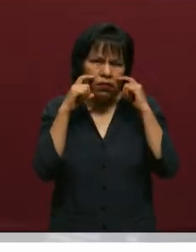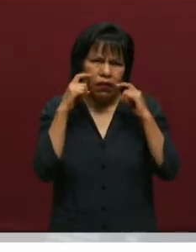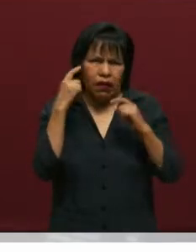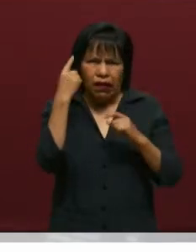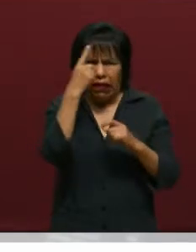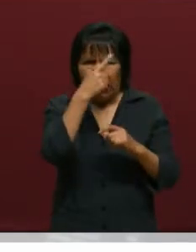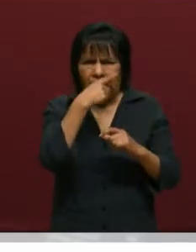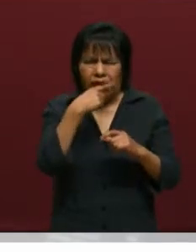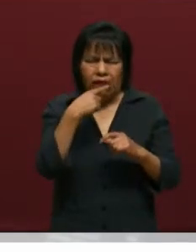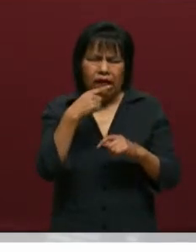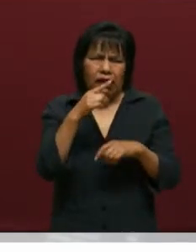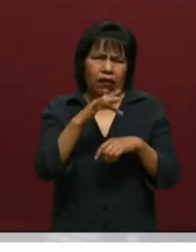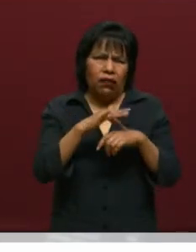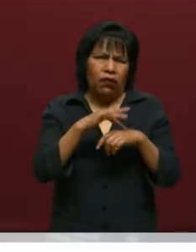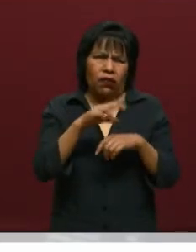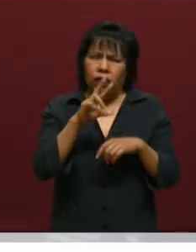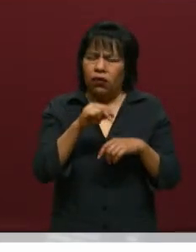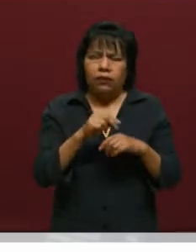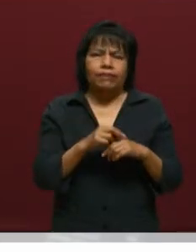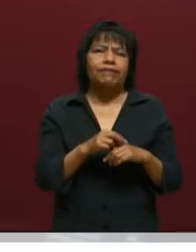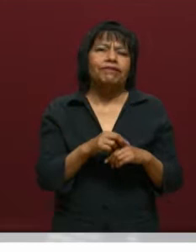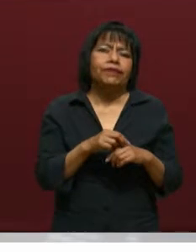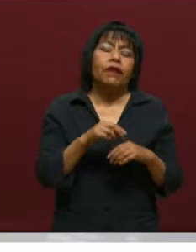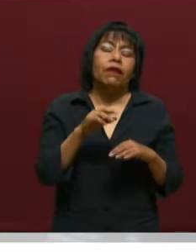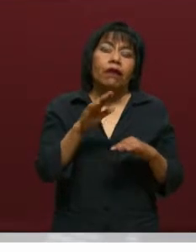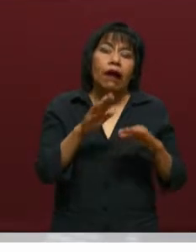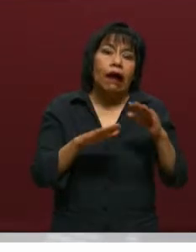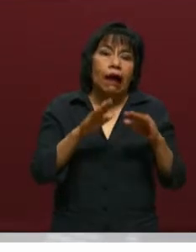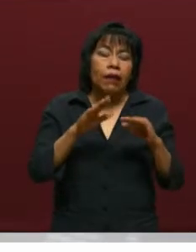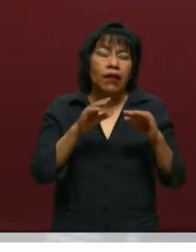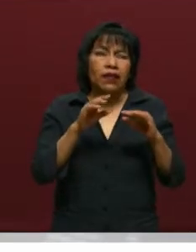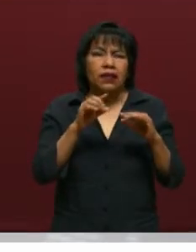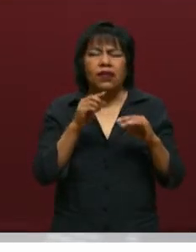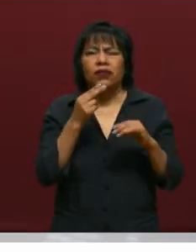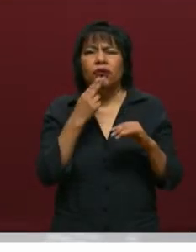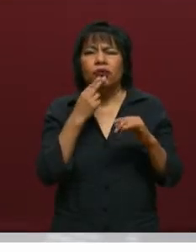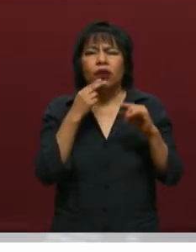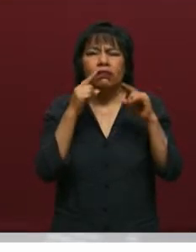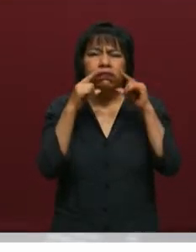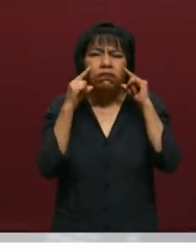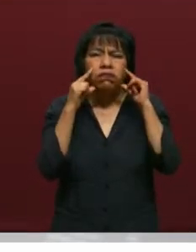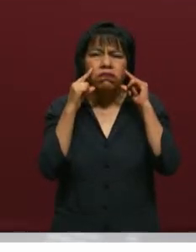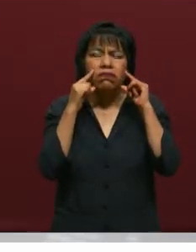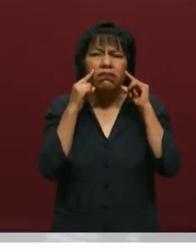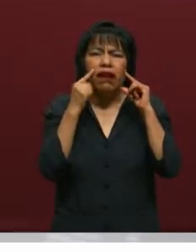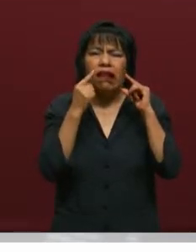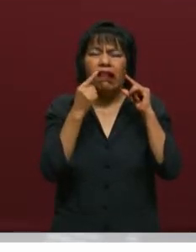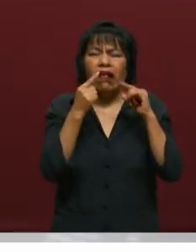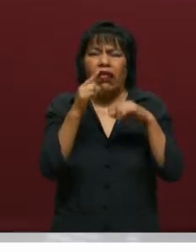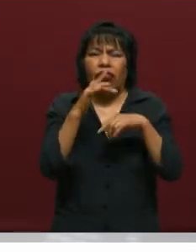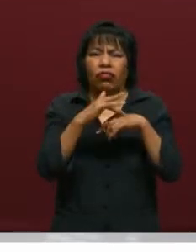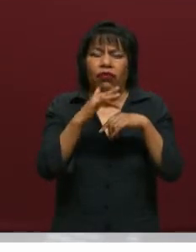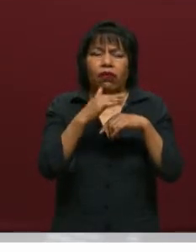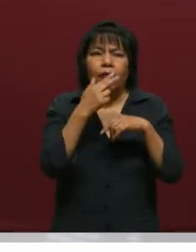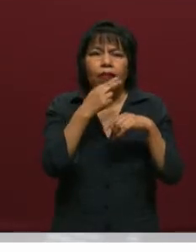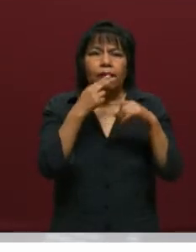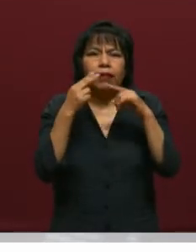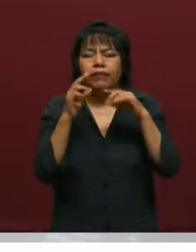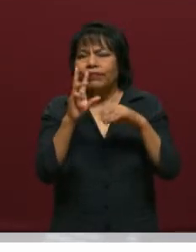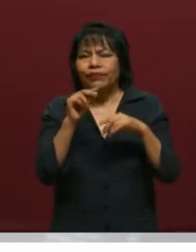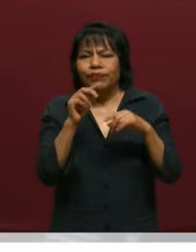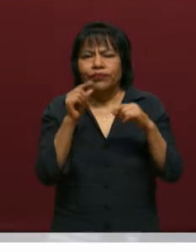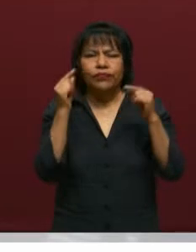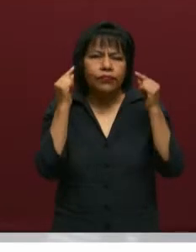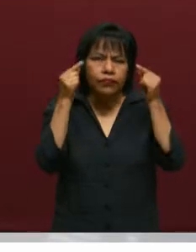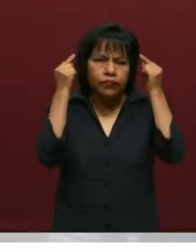casa de manera correcta, porque de repente lo estamos tocando de la parte frontal, hay que hacerlo de los resortes.